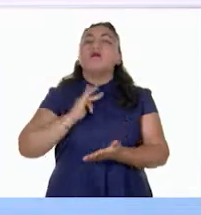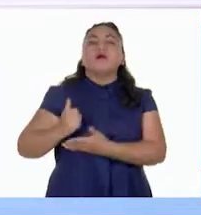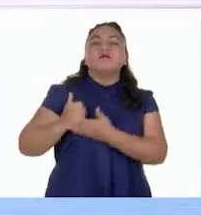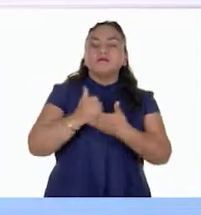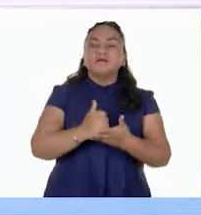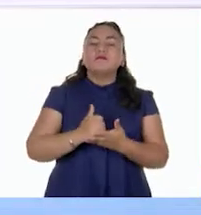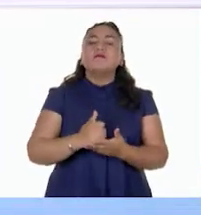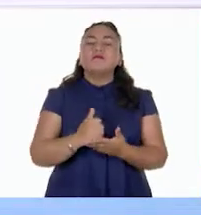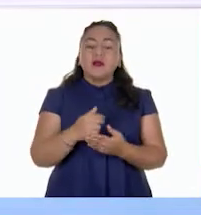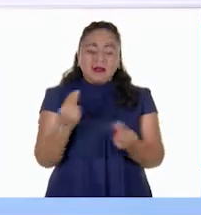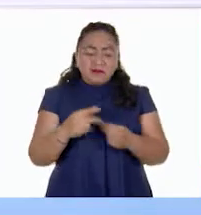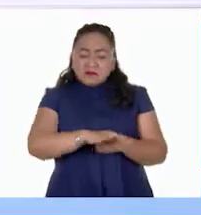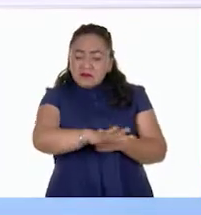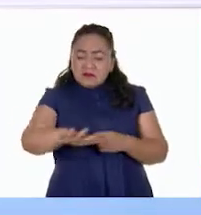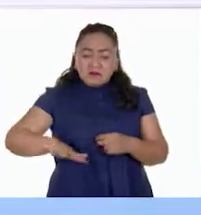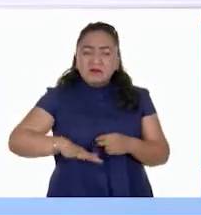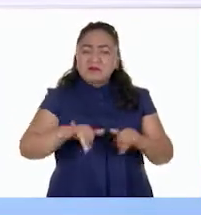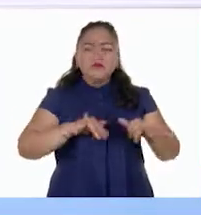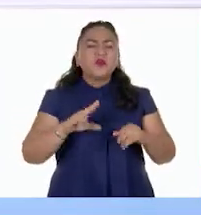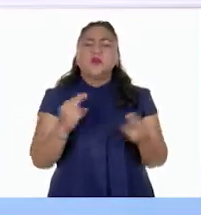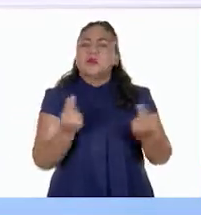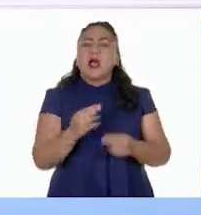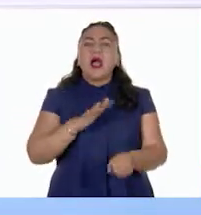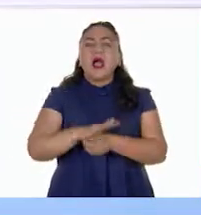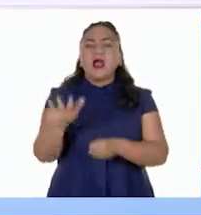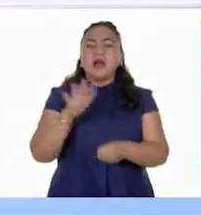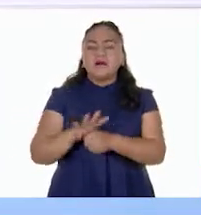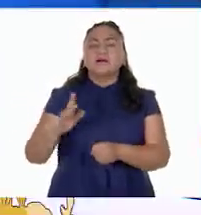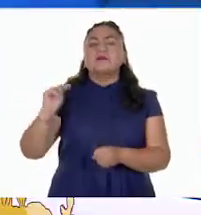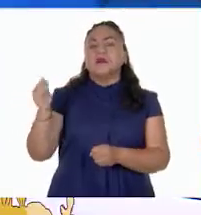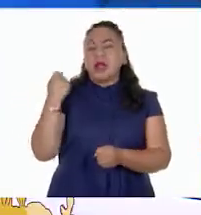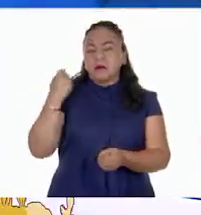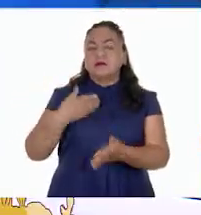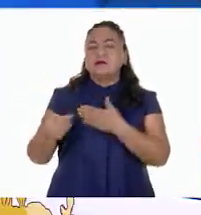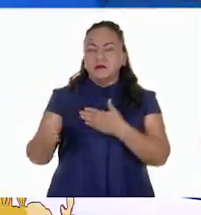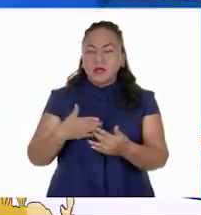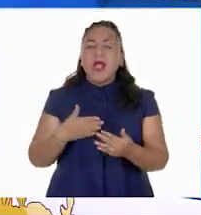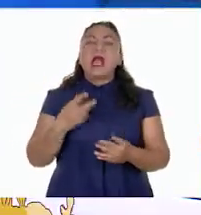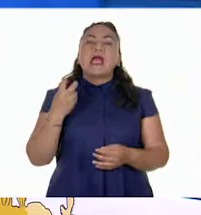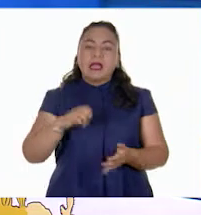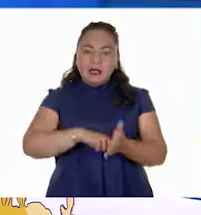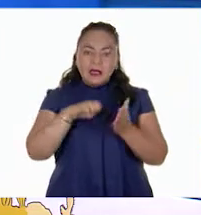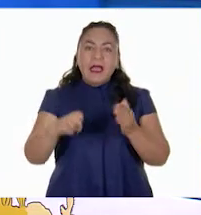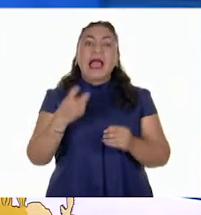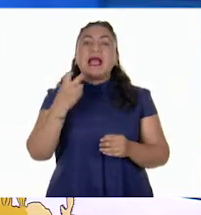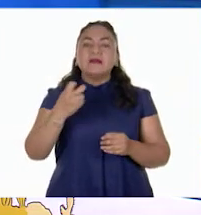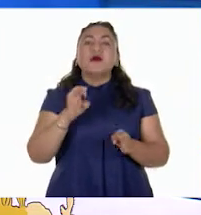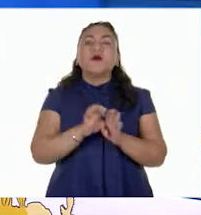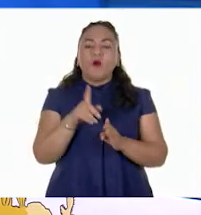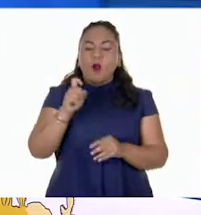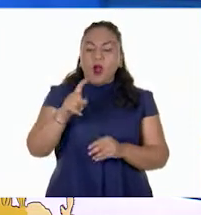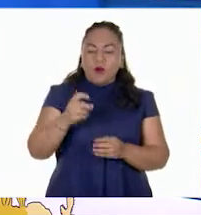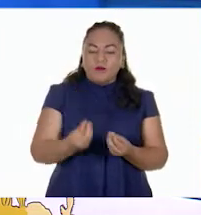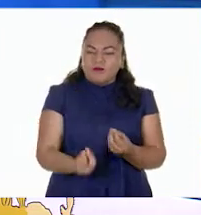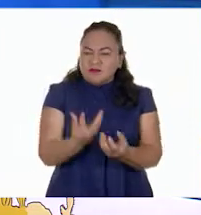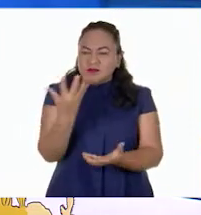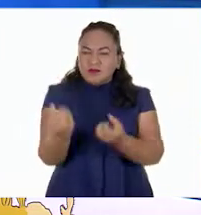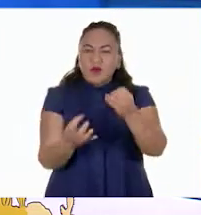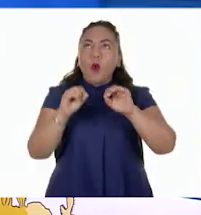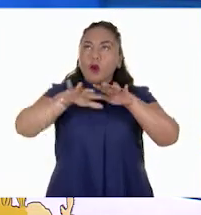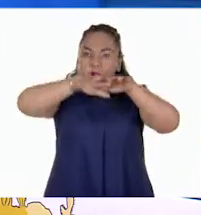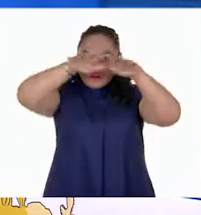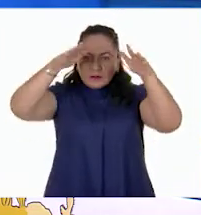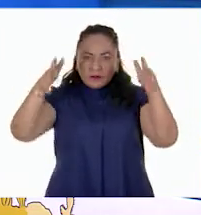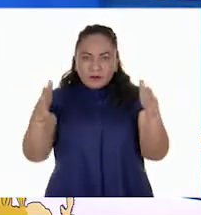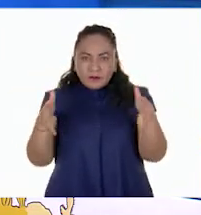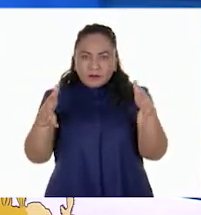a no depender de las condiciones geográficas naturales. Y este es el caso de riego tecnificado o el uso de invernaderos